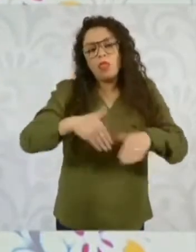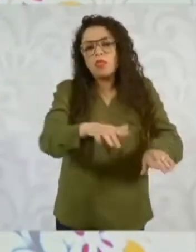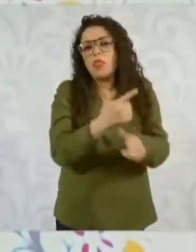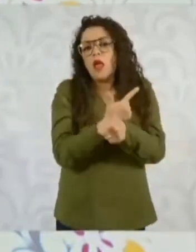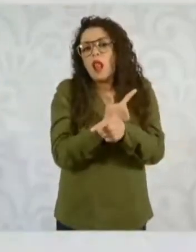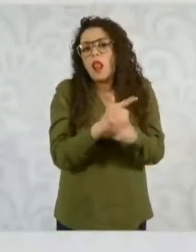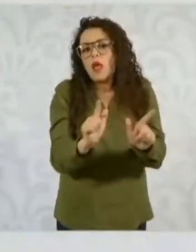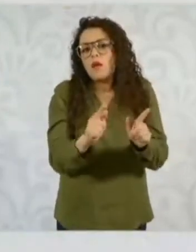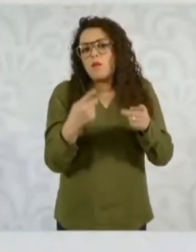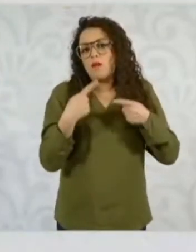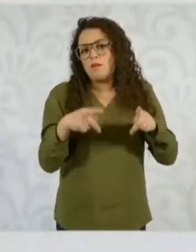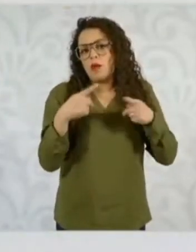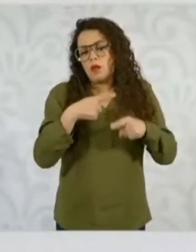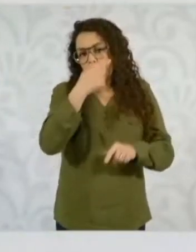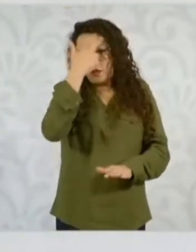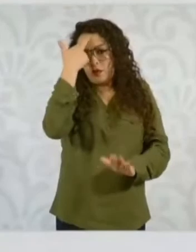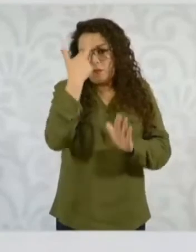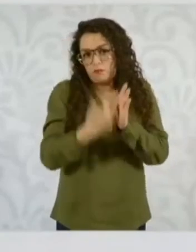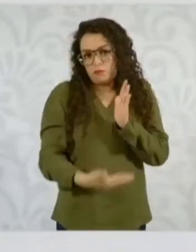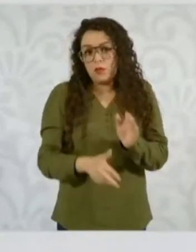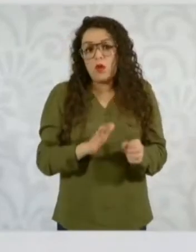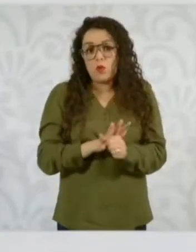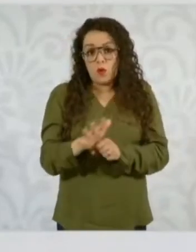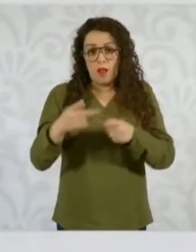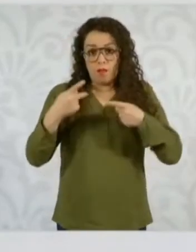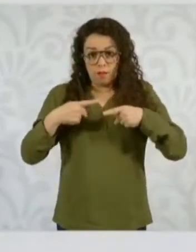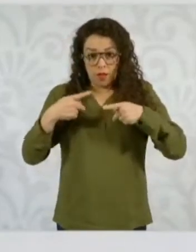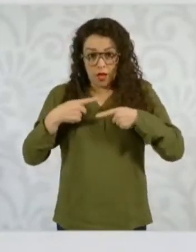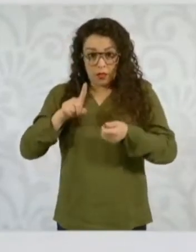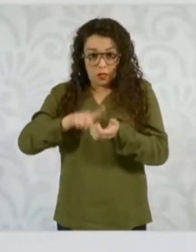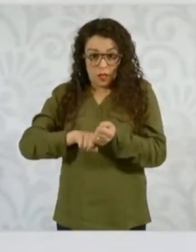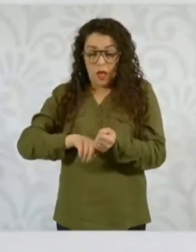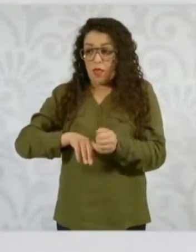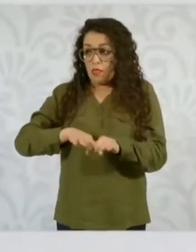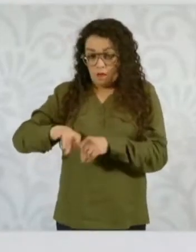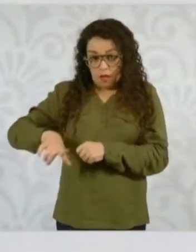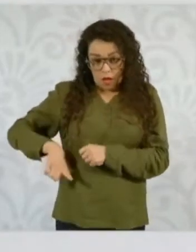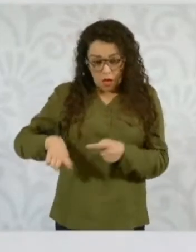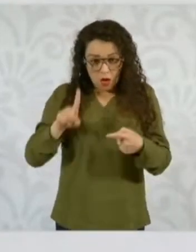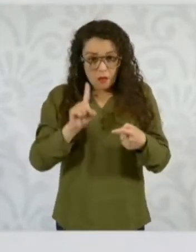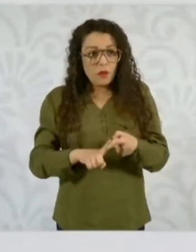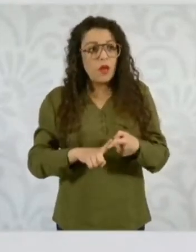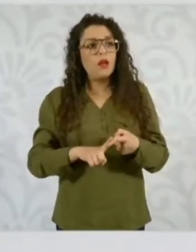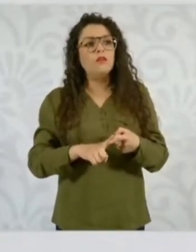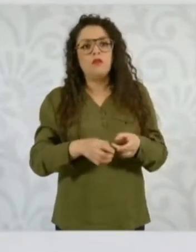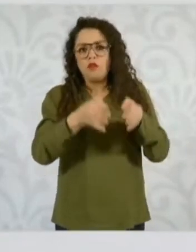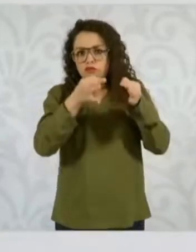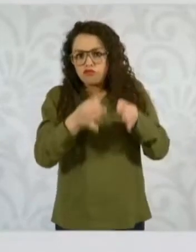organizada o delincuencia de cuello blanco u otro tipo, cualquier tipo de delito.